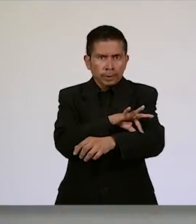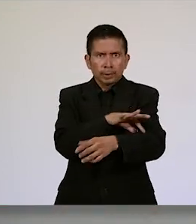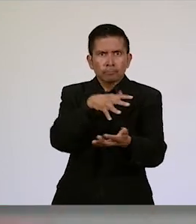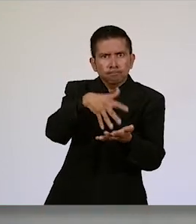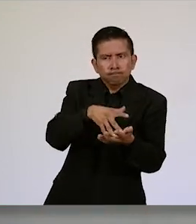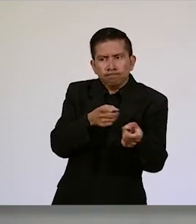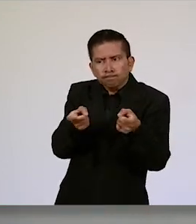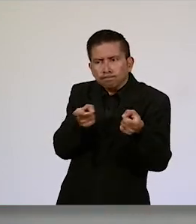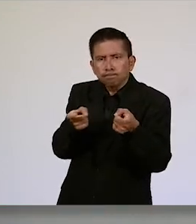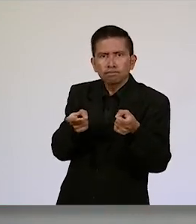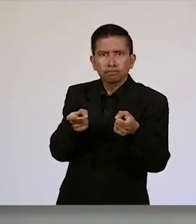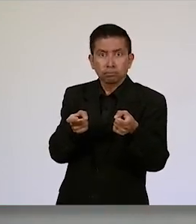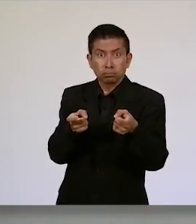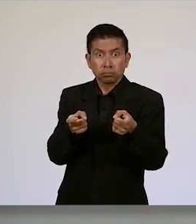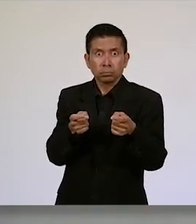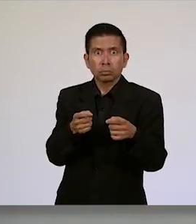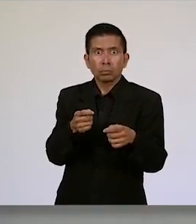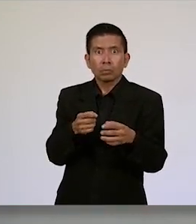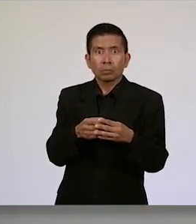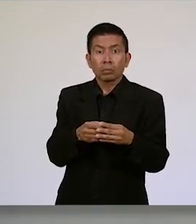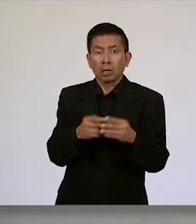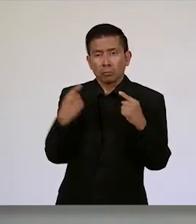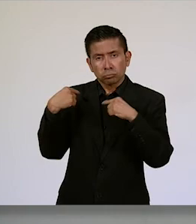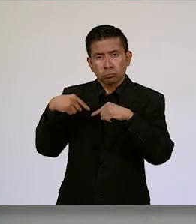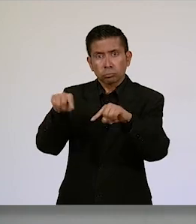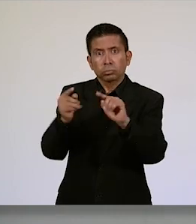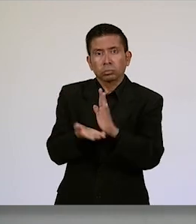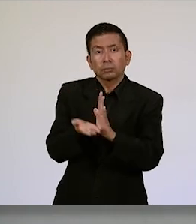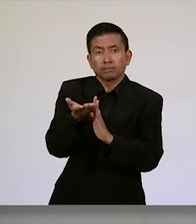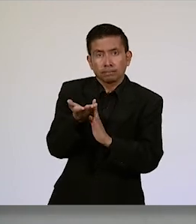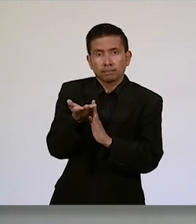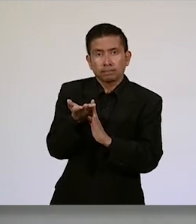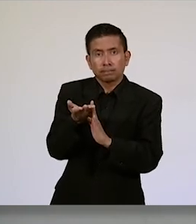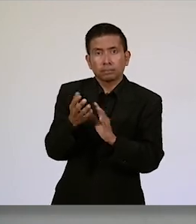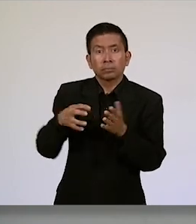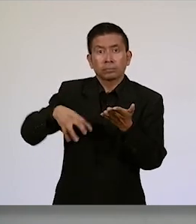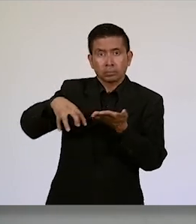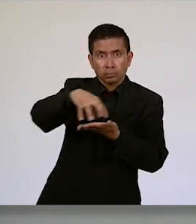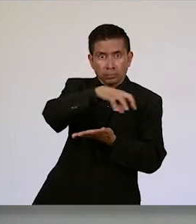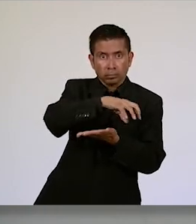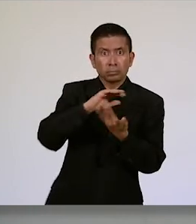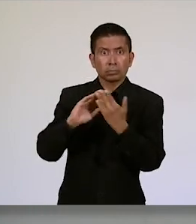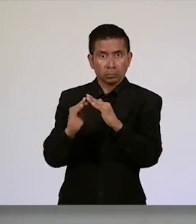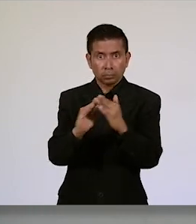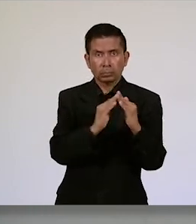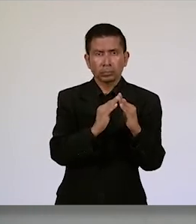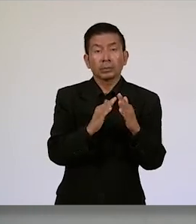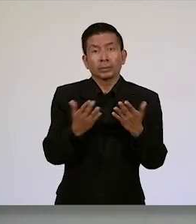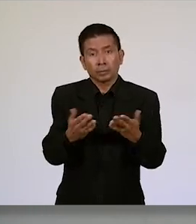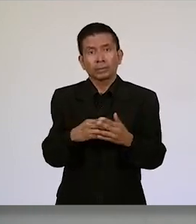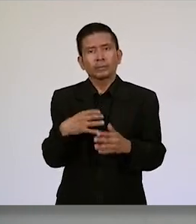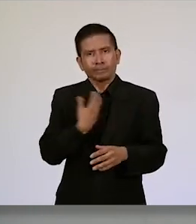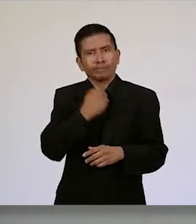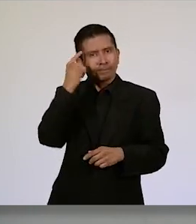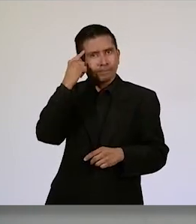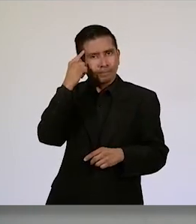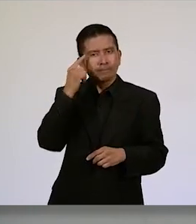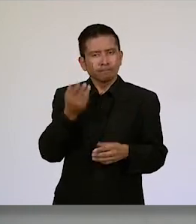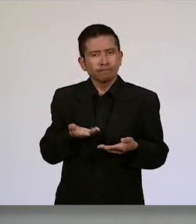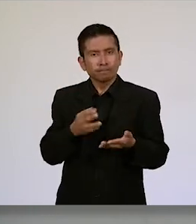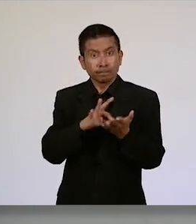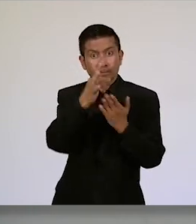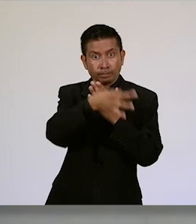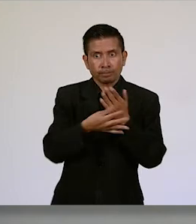ciudadano en la perspectiva de llevar adelante el desarrollo de los municipios y de sus comunidades. Entonces, sí creemos que ha hecho estas